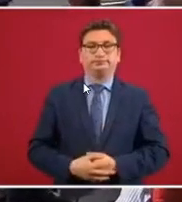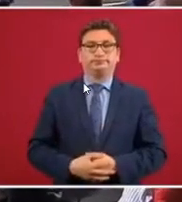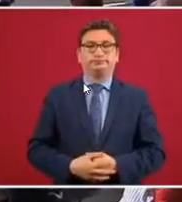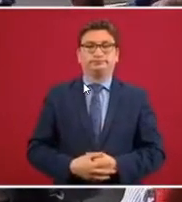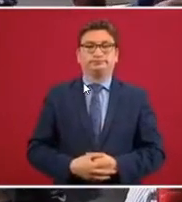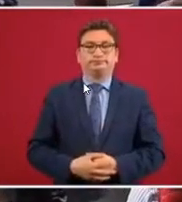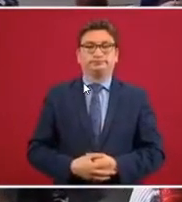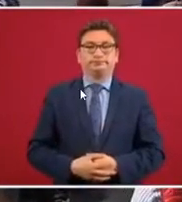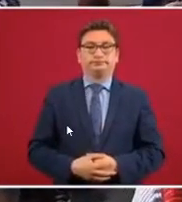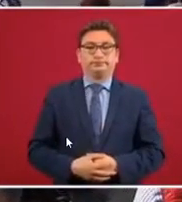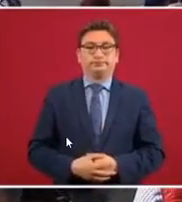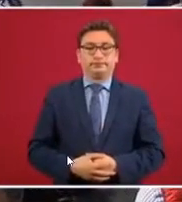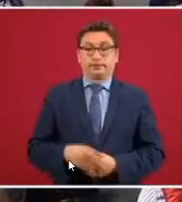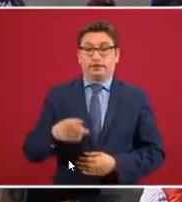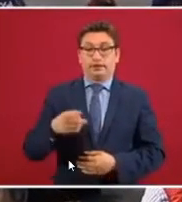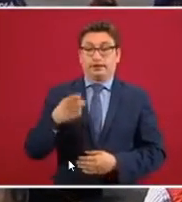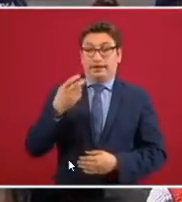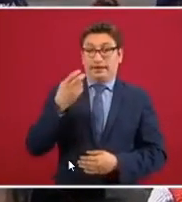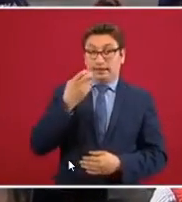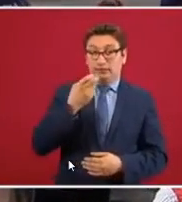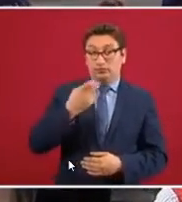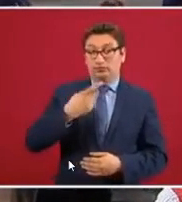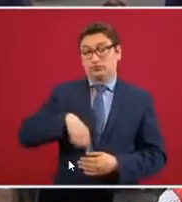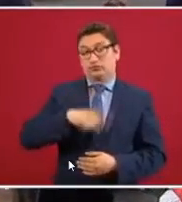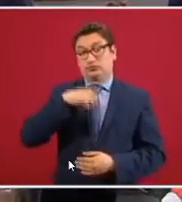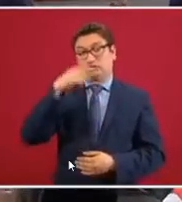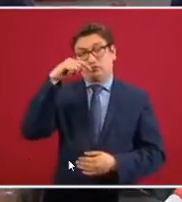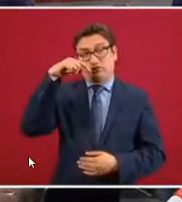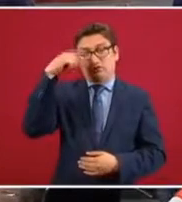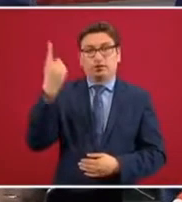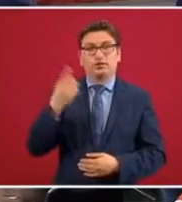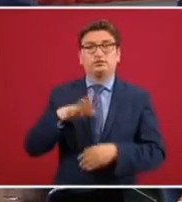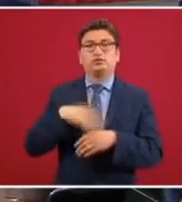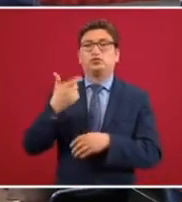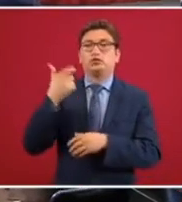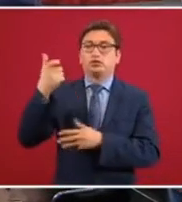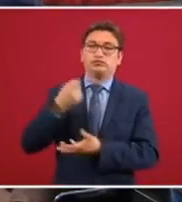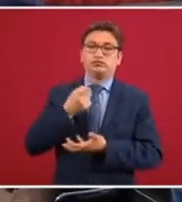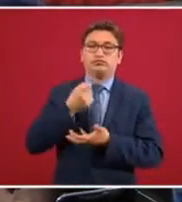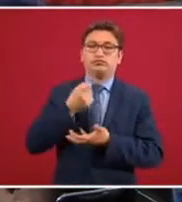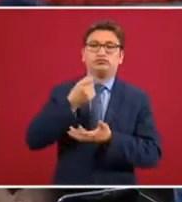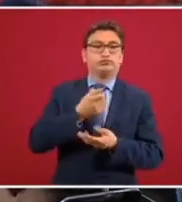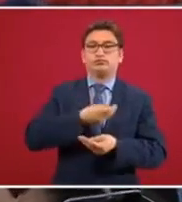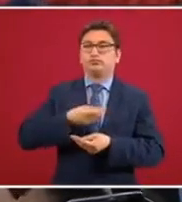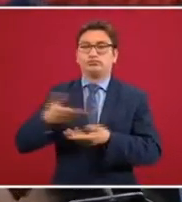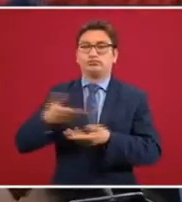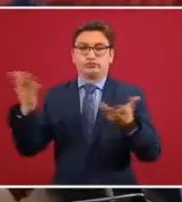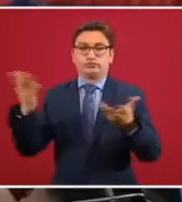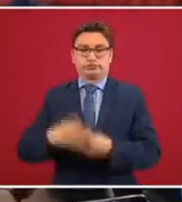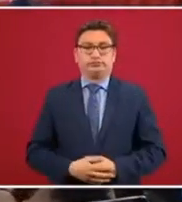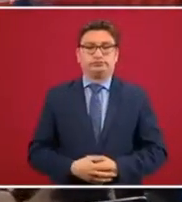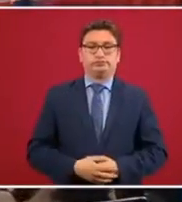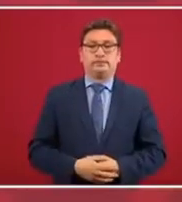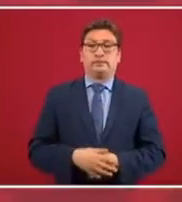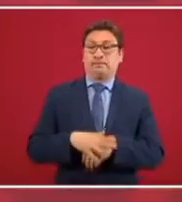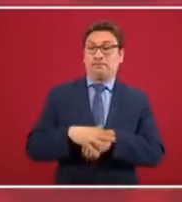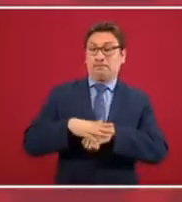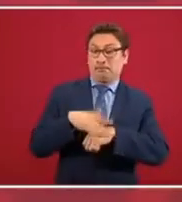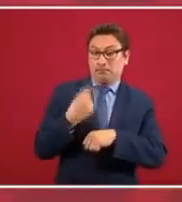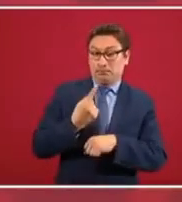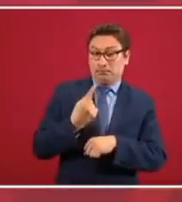esto nos facilita mucho la entrega de los recursos, porque